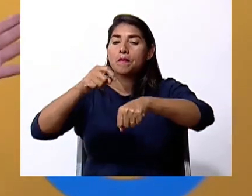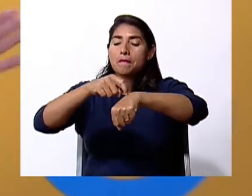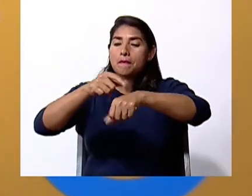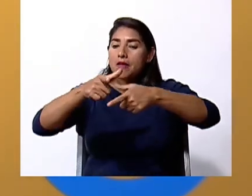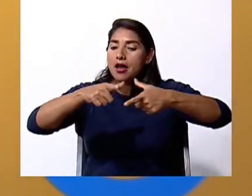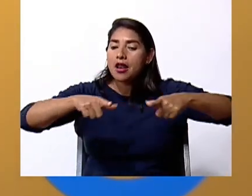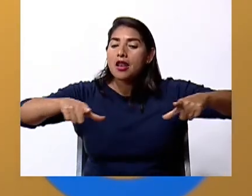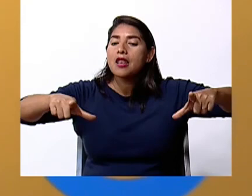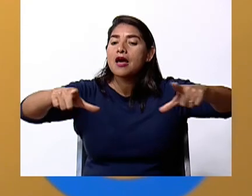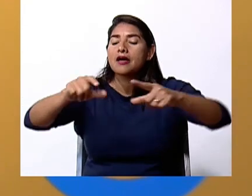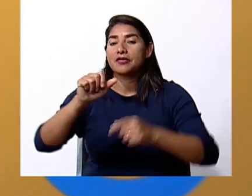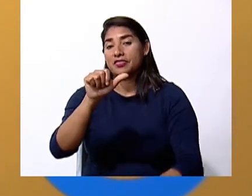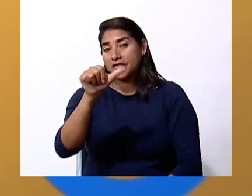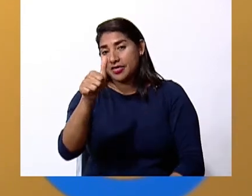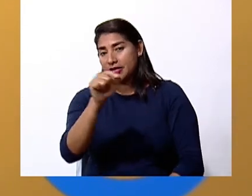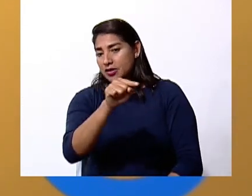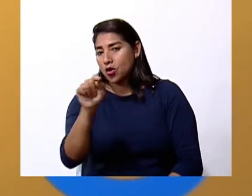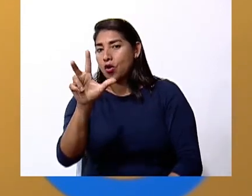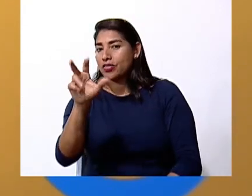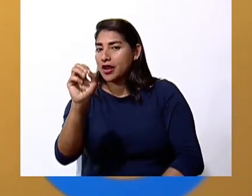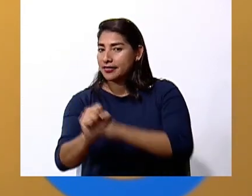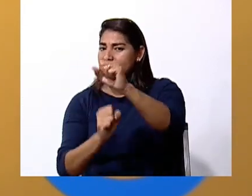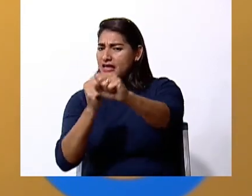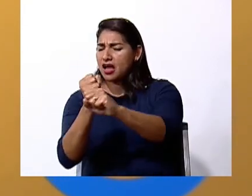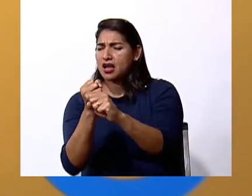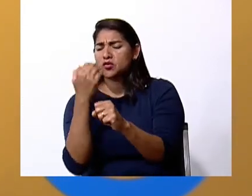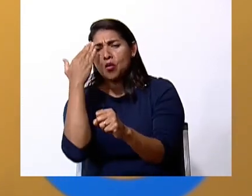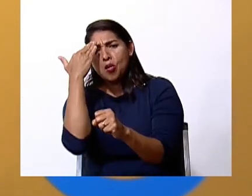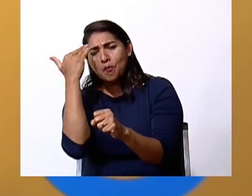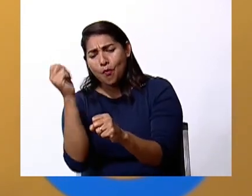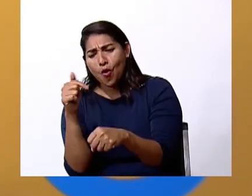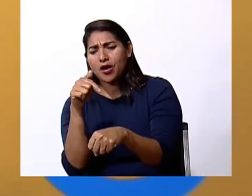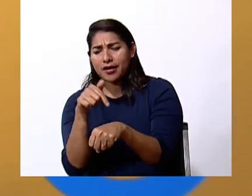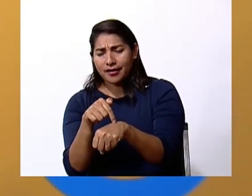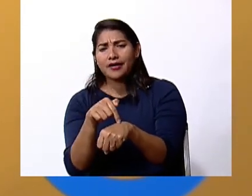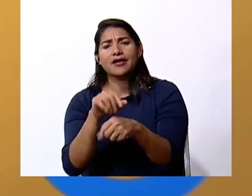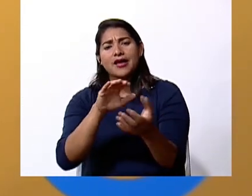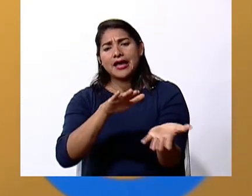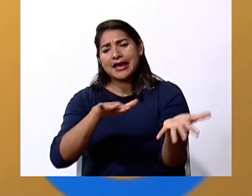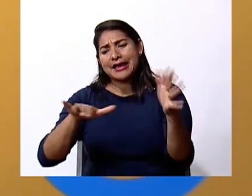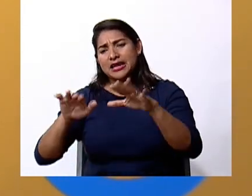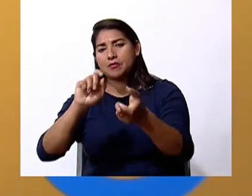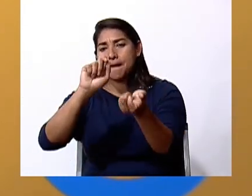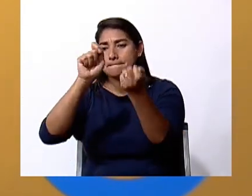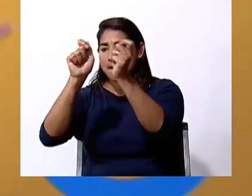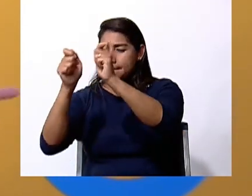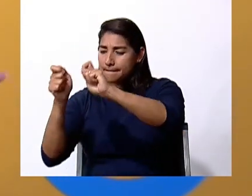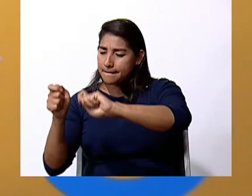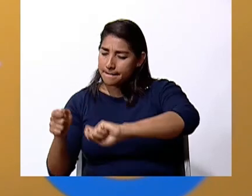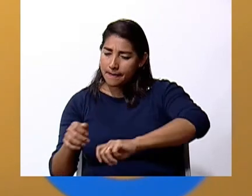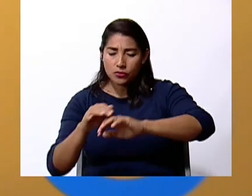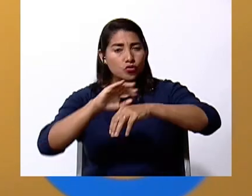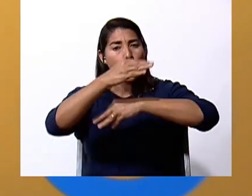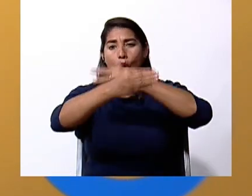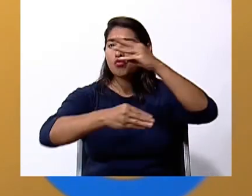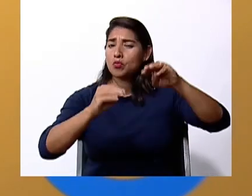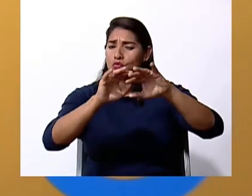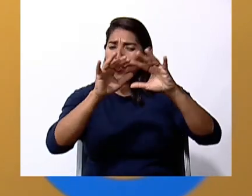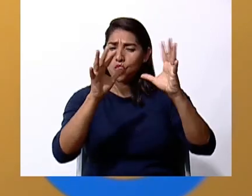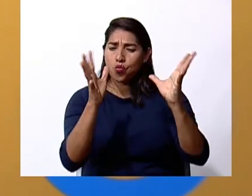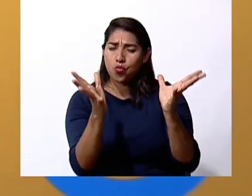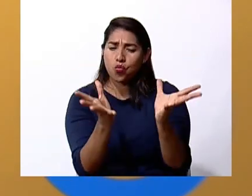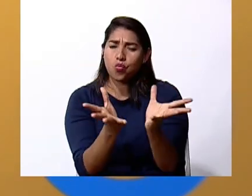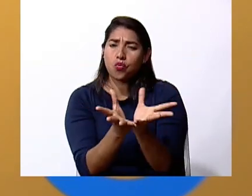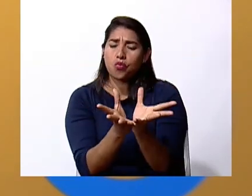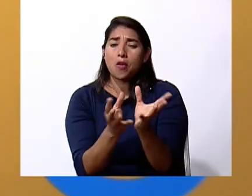espacio de 10 a 30 años ¿por qué? porque también el clima se ha modificado a nivel mundial se ha